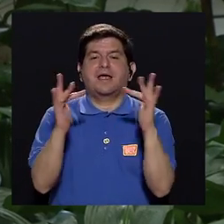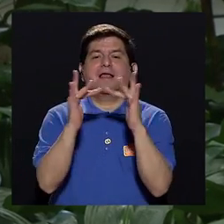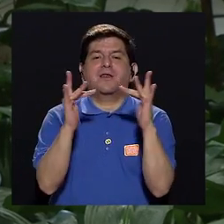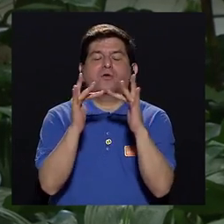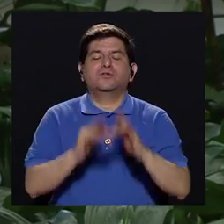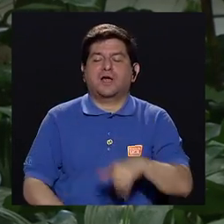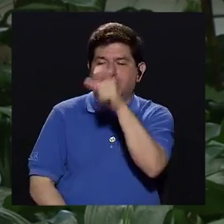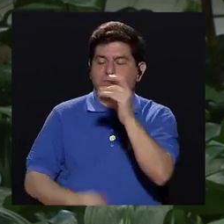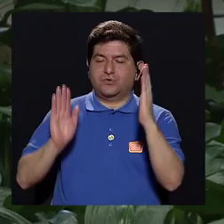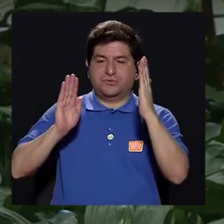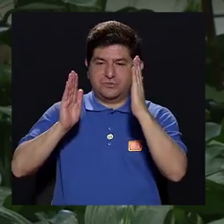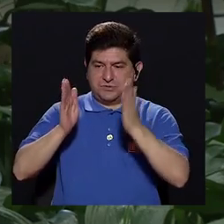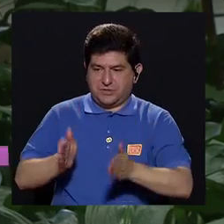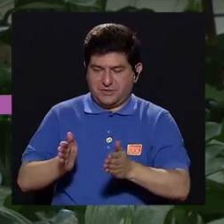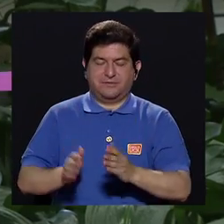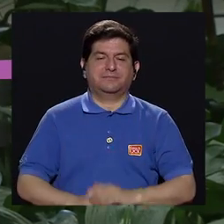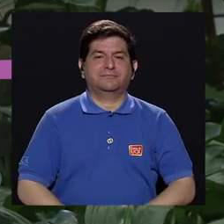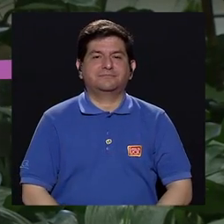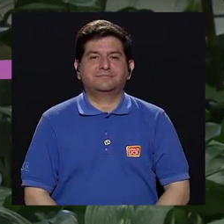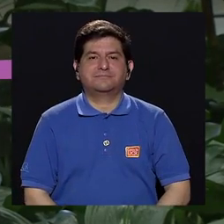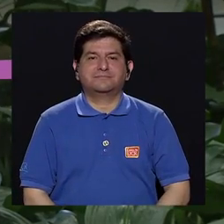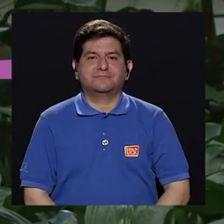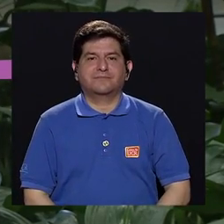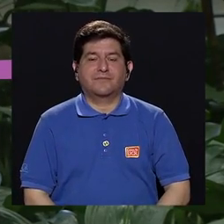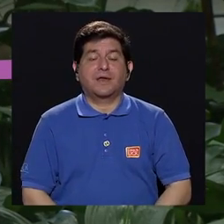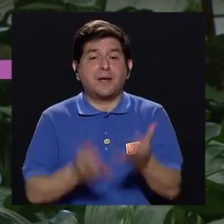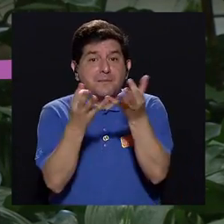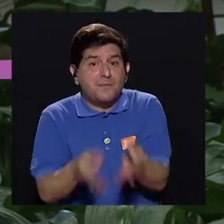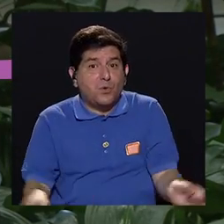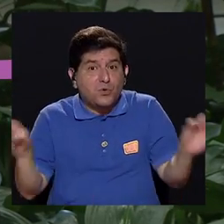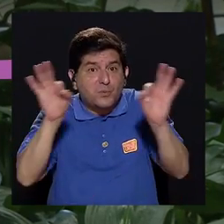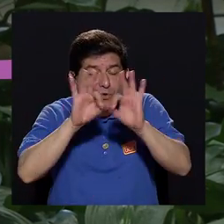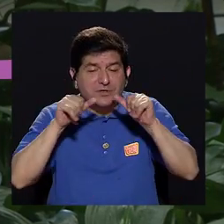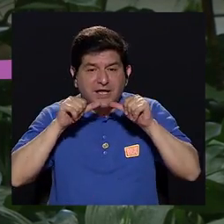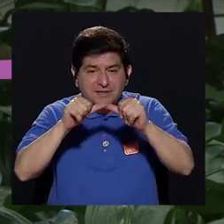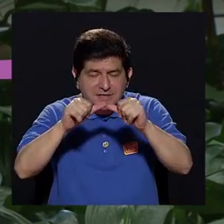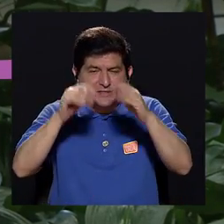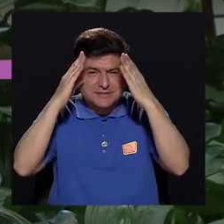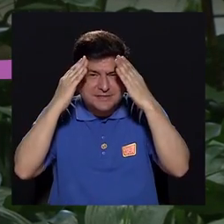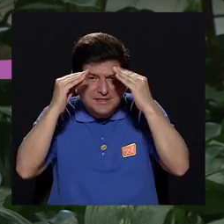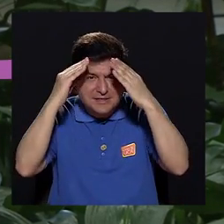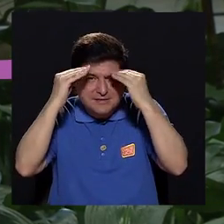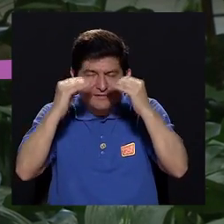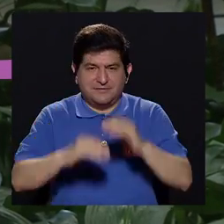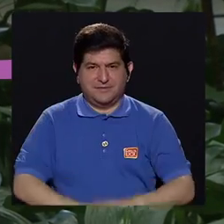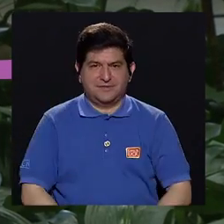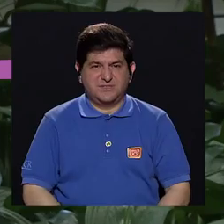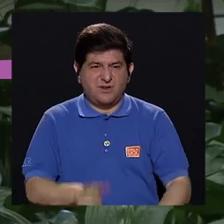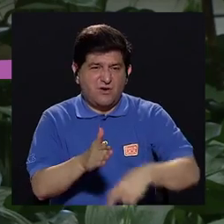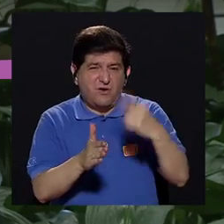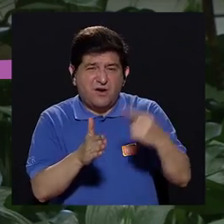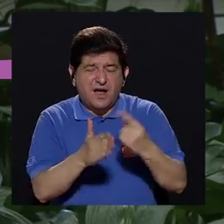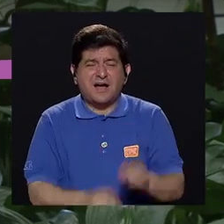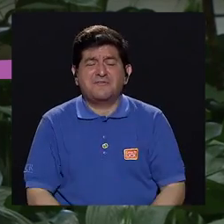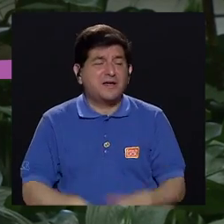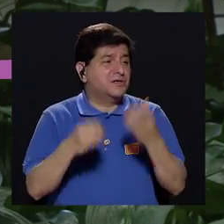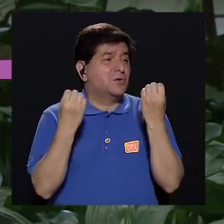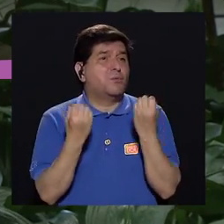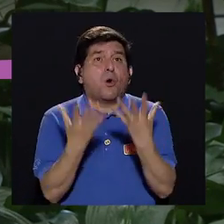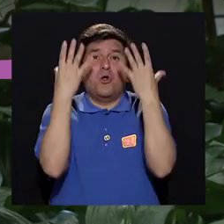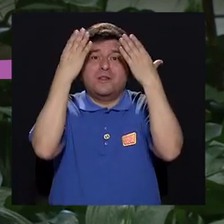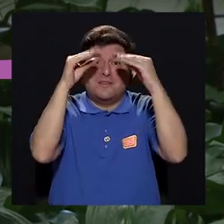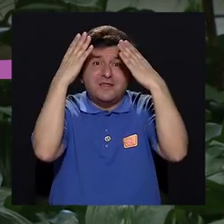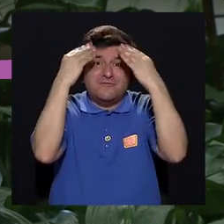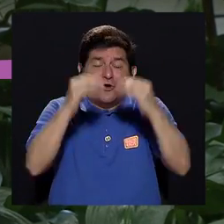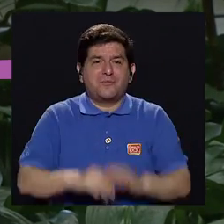contacto con el ser humano que tengo al frente segundo importante seguir las indicaciones a veces es mucha la información que